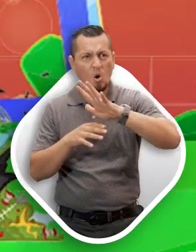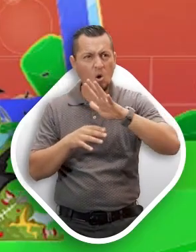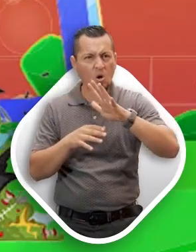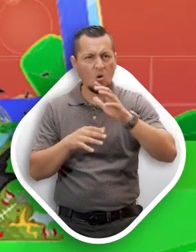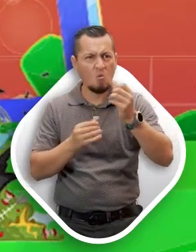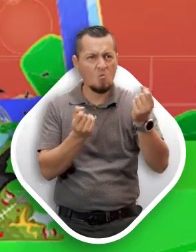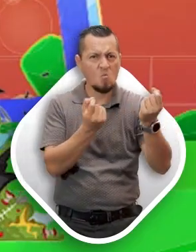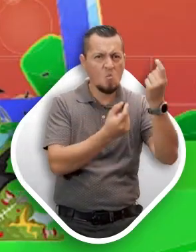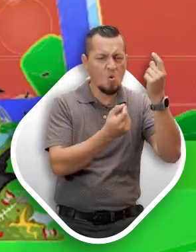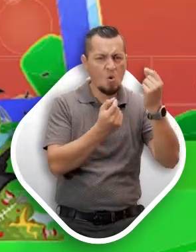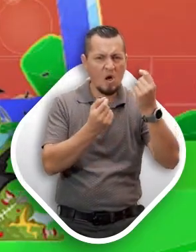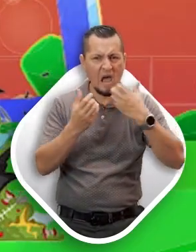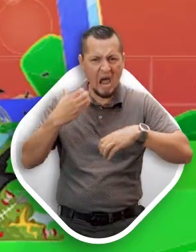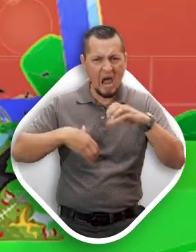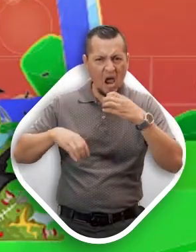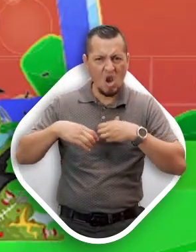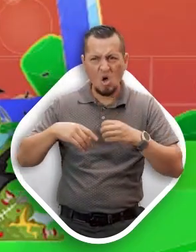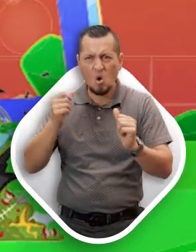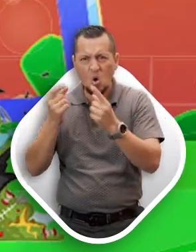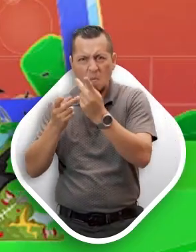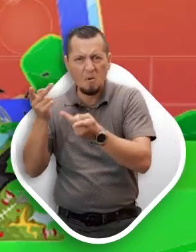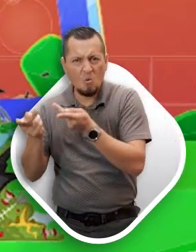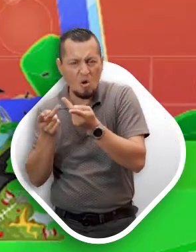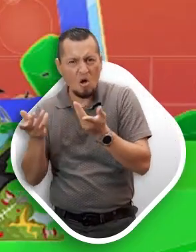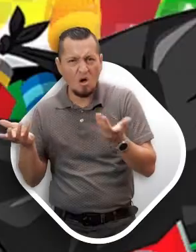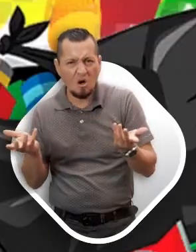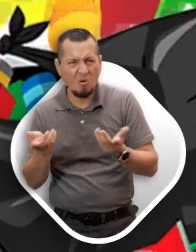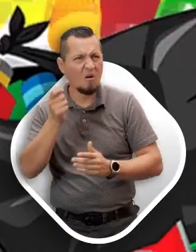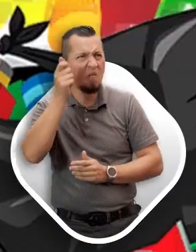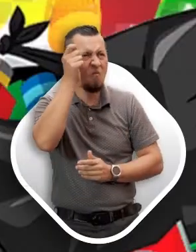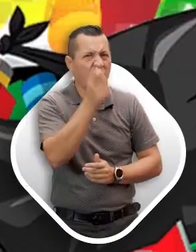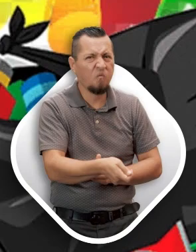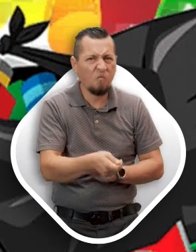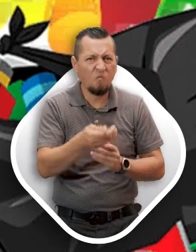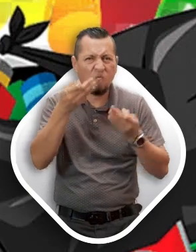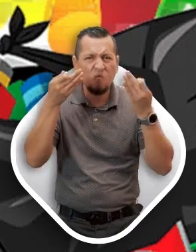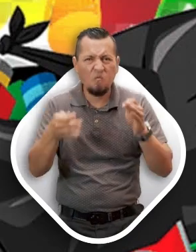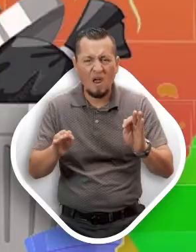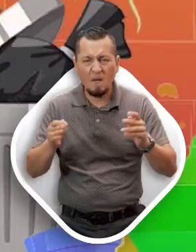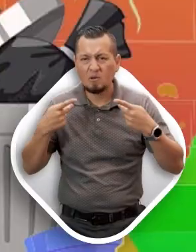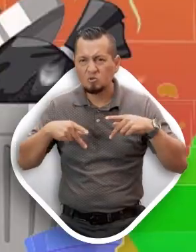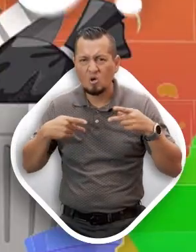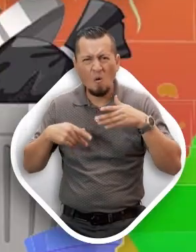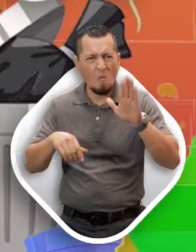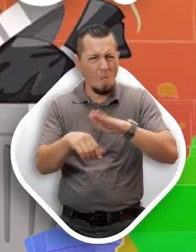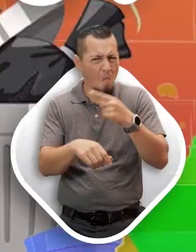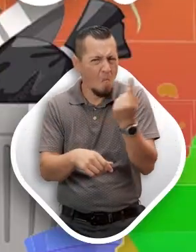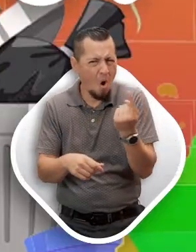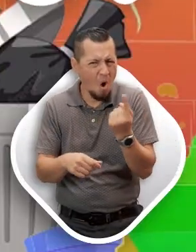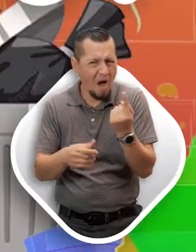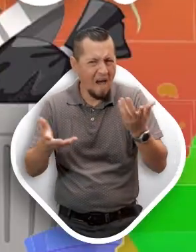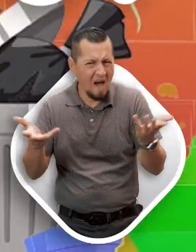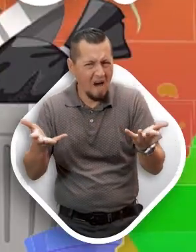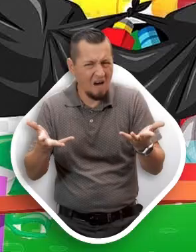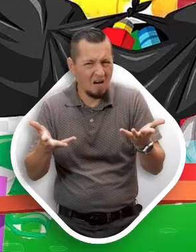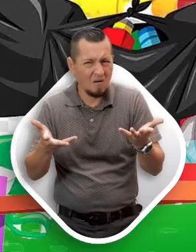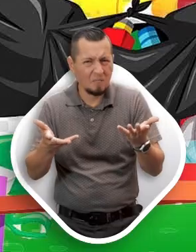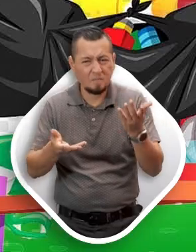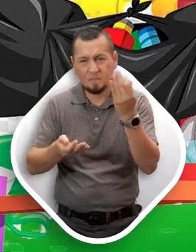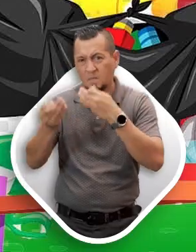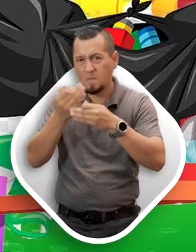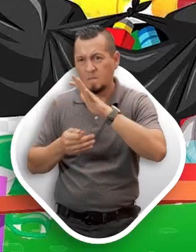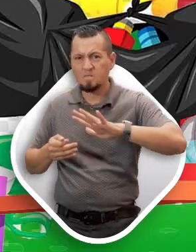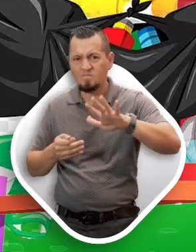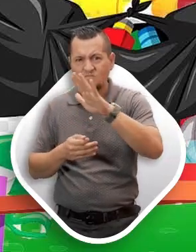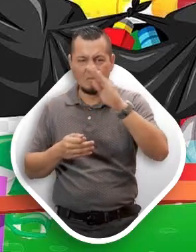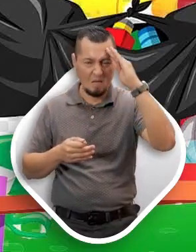Algunos se quejaban y otros se preguntaban, ¿Quién habrá sido? ¿Por qué lo habrán hecho? De